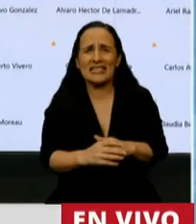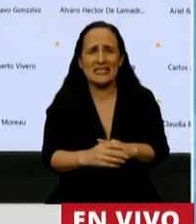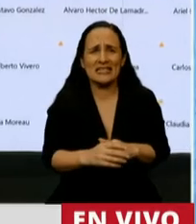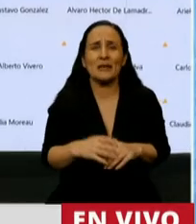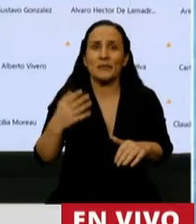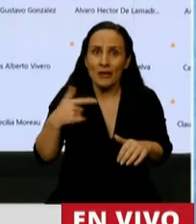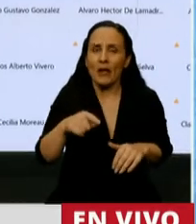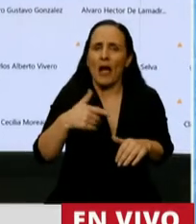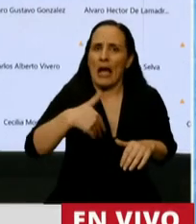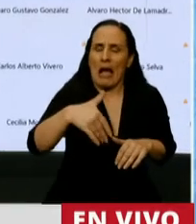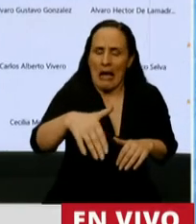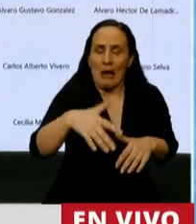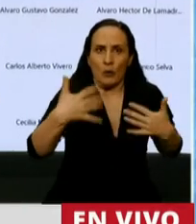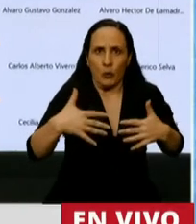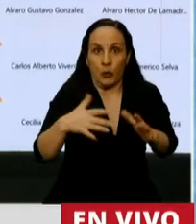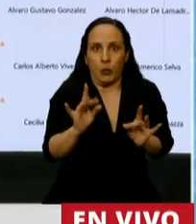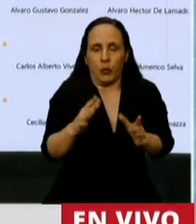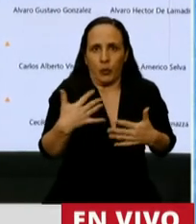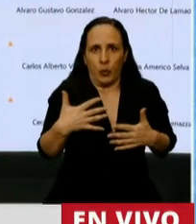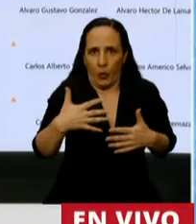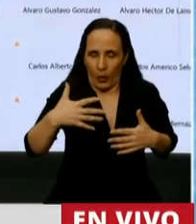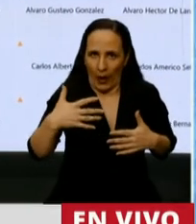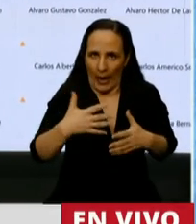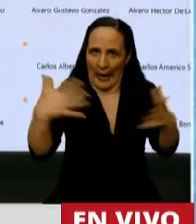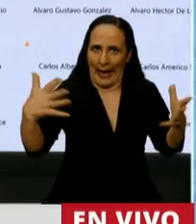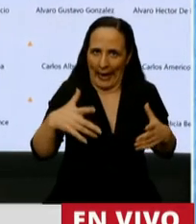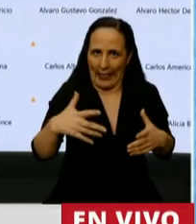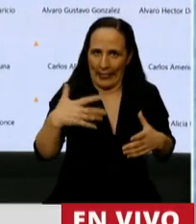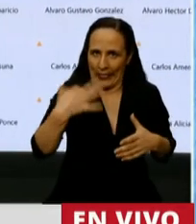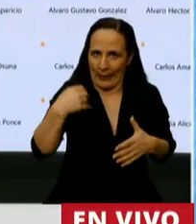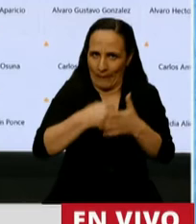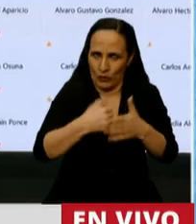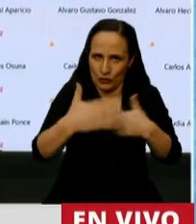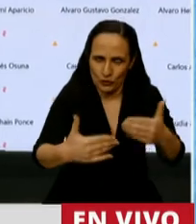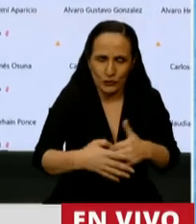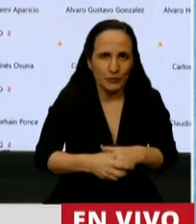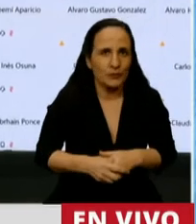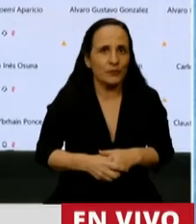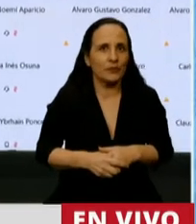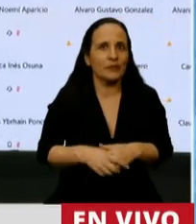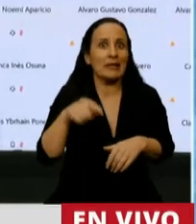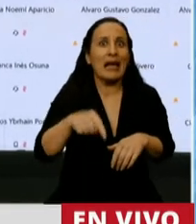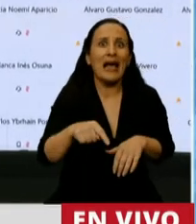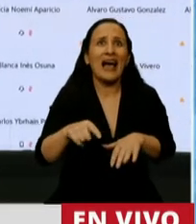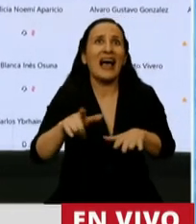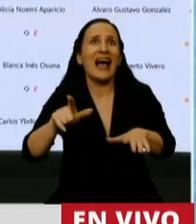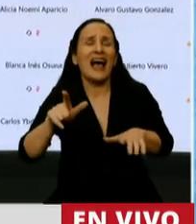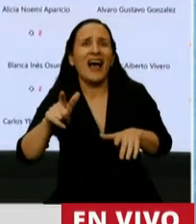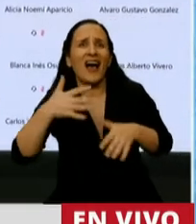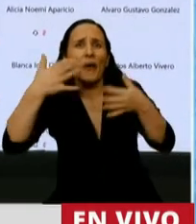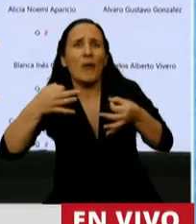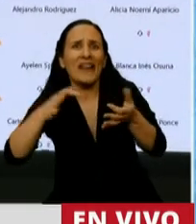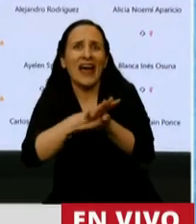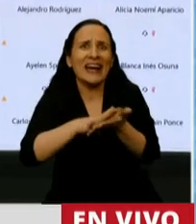enormes. Sabemos que en estos casos nadie tiene el trabajo para resolver todos estos problemas,